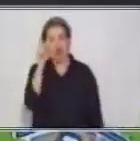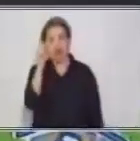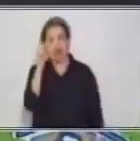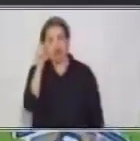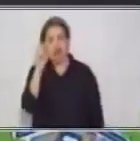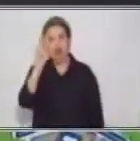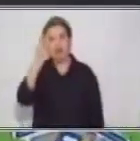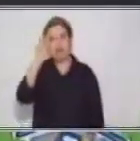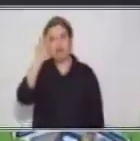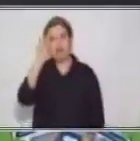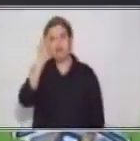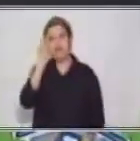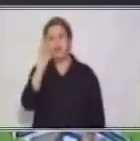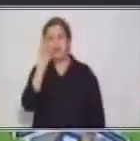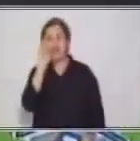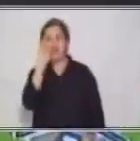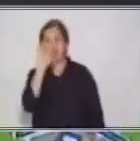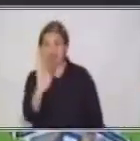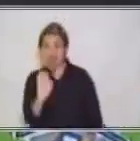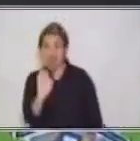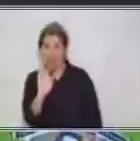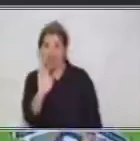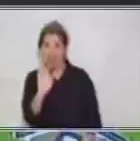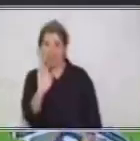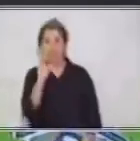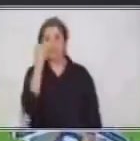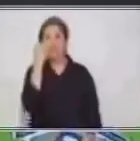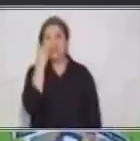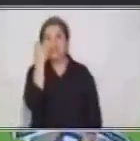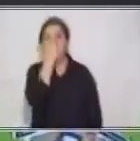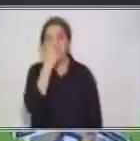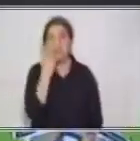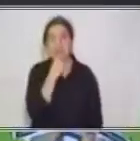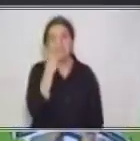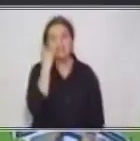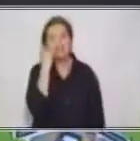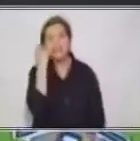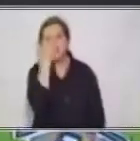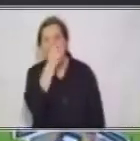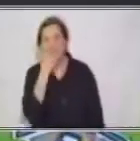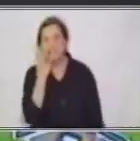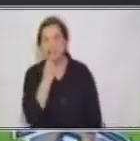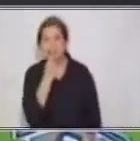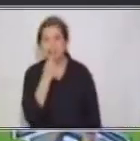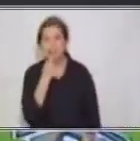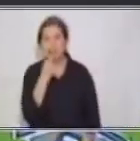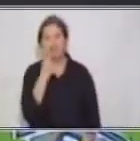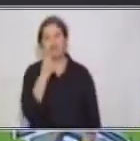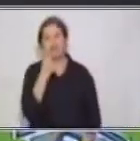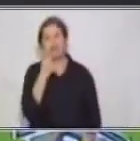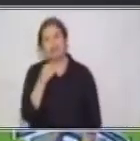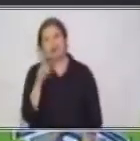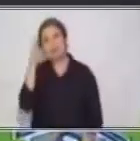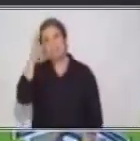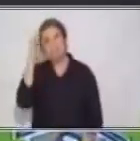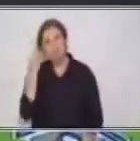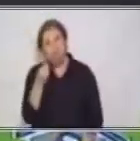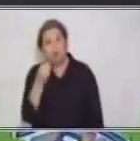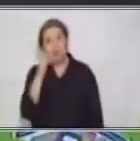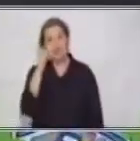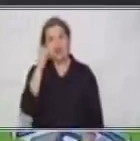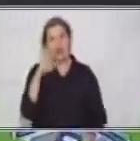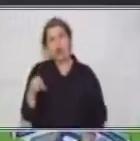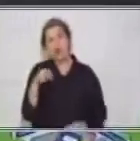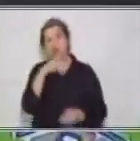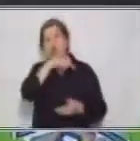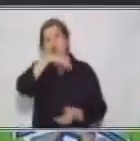¿Por qué escribimos e antes de isis? Porque isis comienza con i y yo no